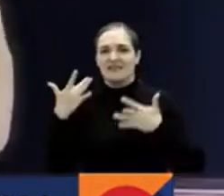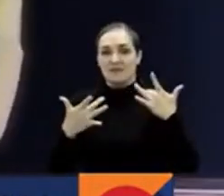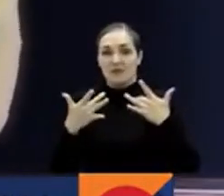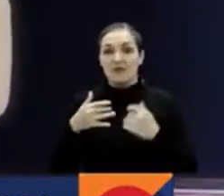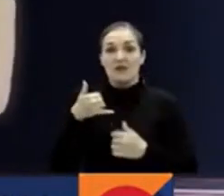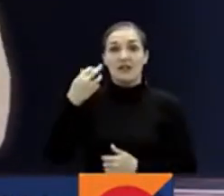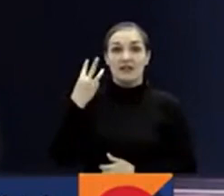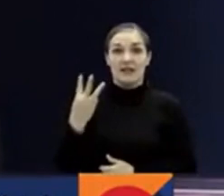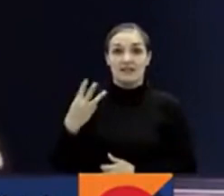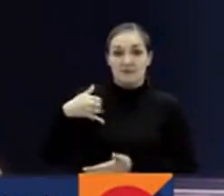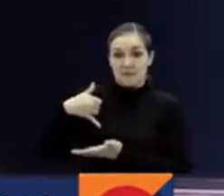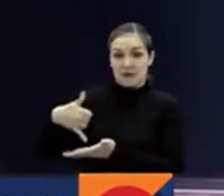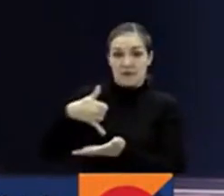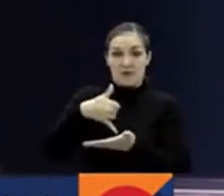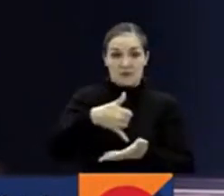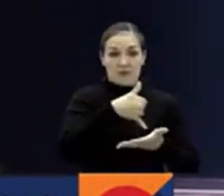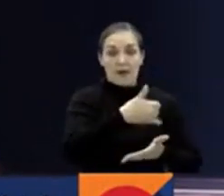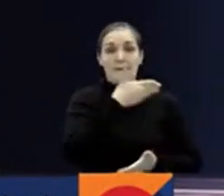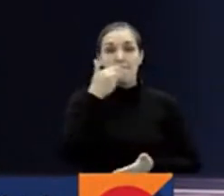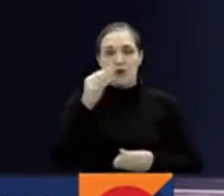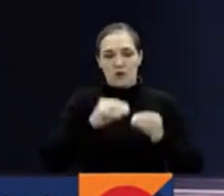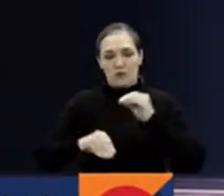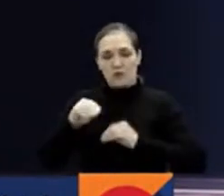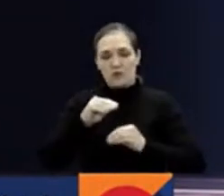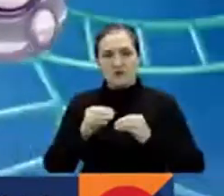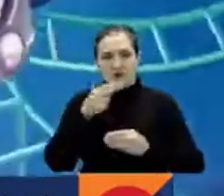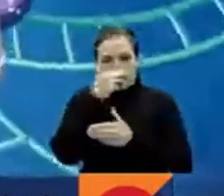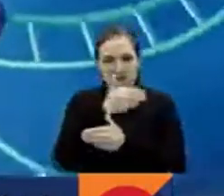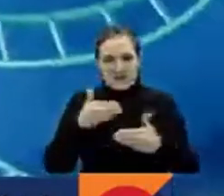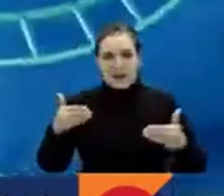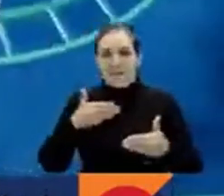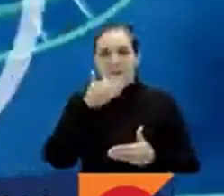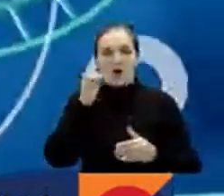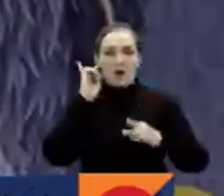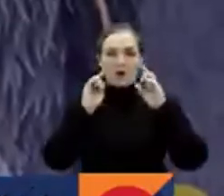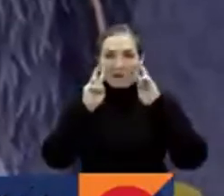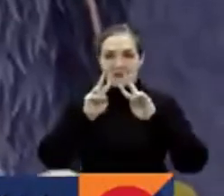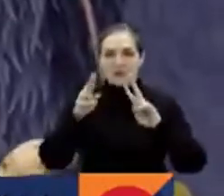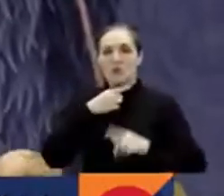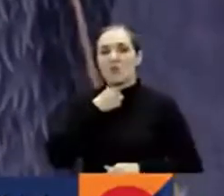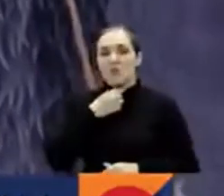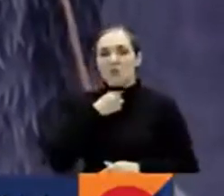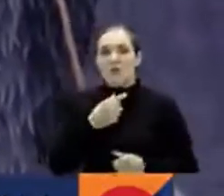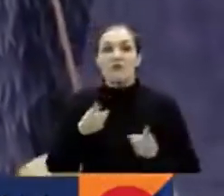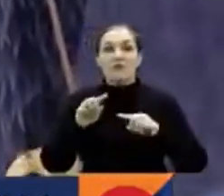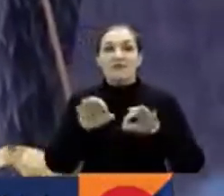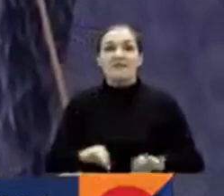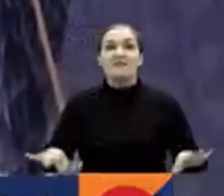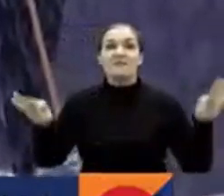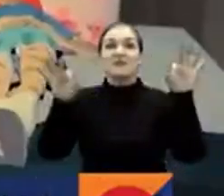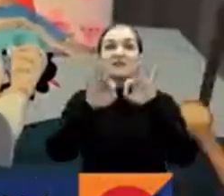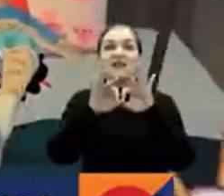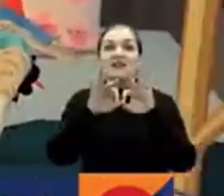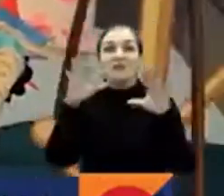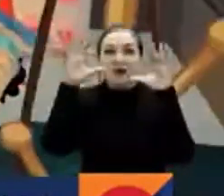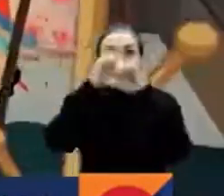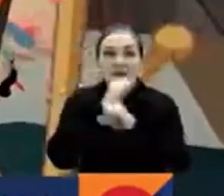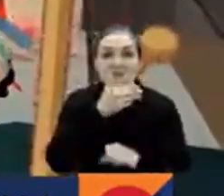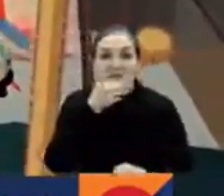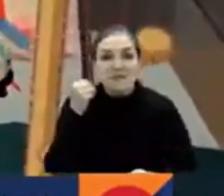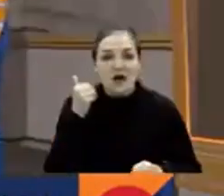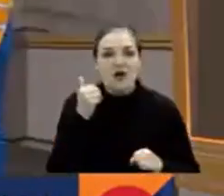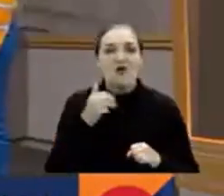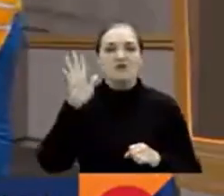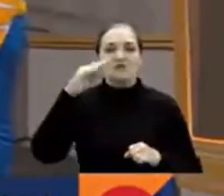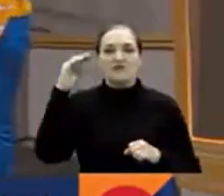India Catalina. Mejor producción infantil, mejor producción audiovisual de humor y la más importante de la noche, mejor